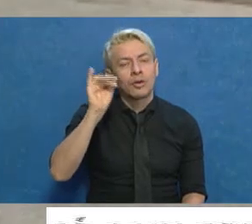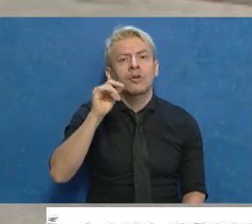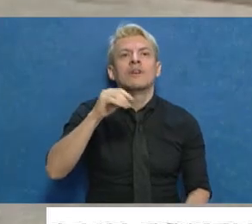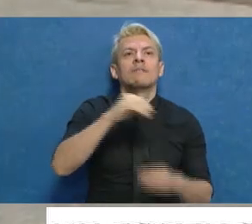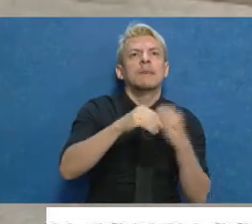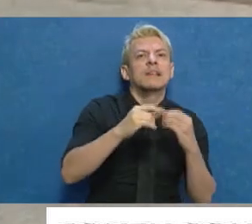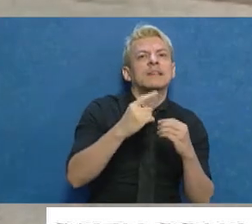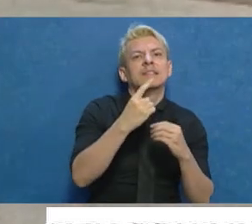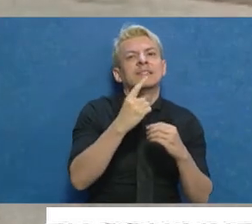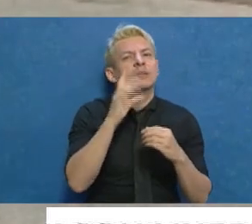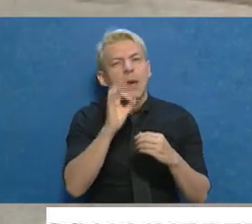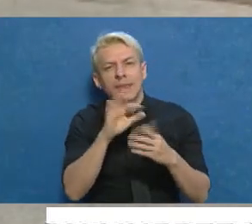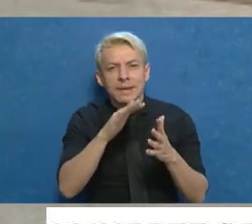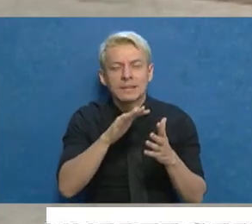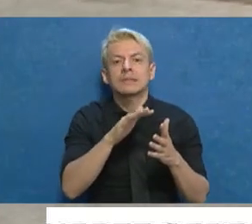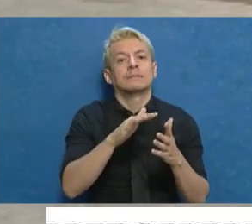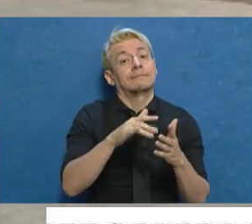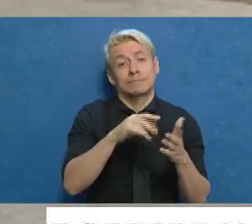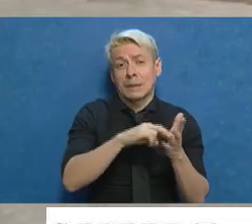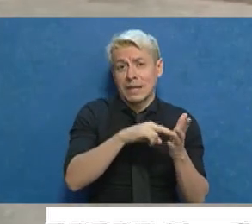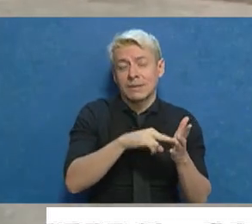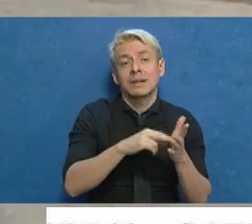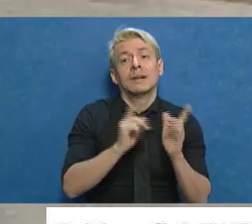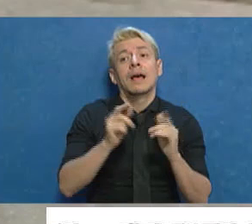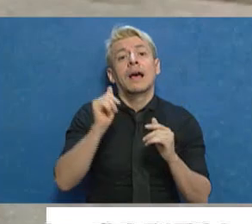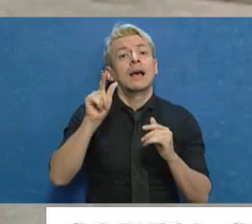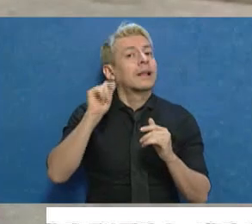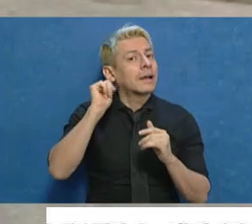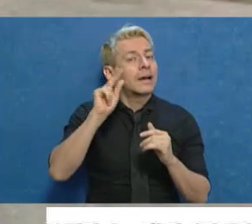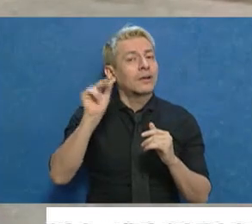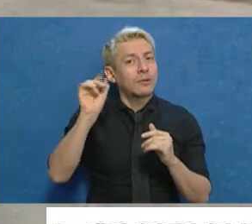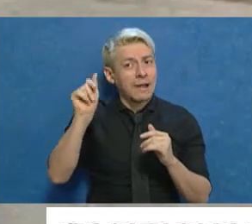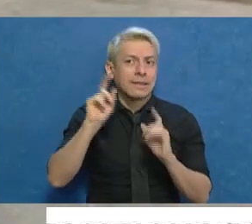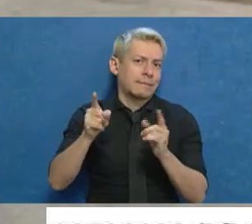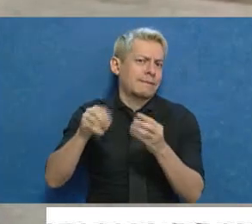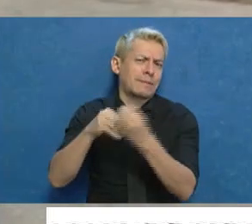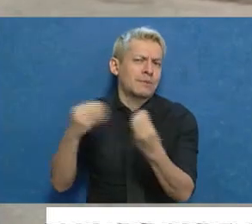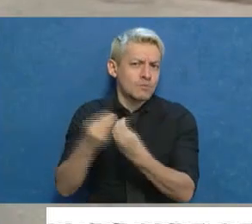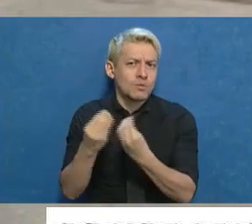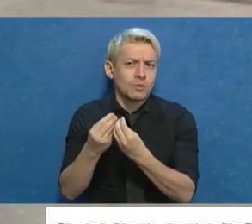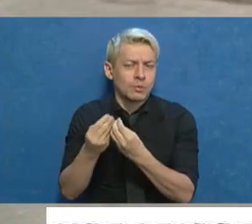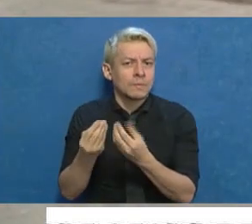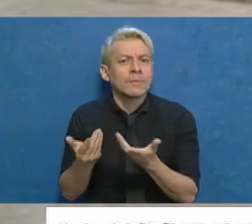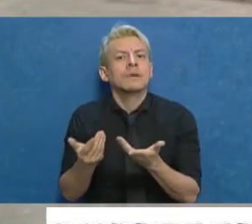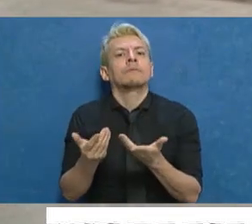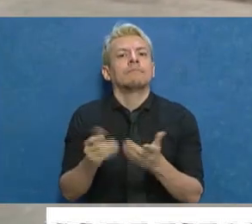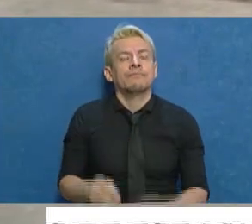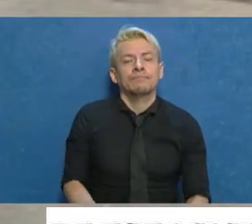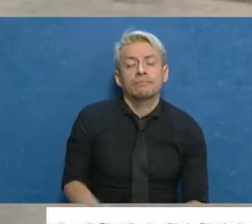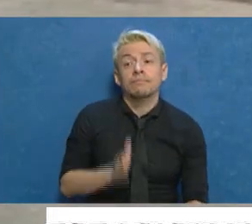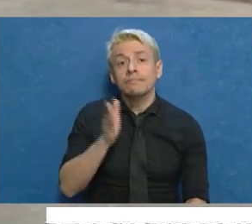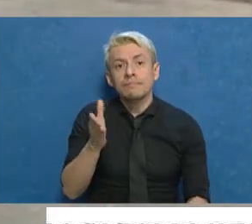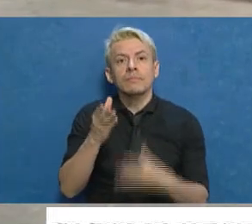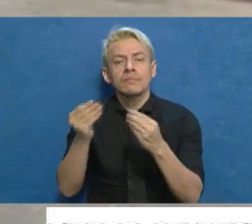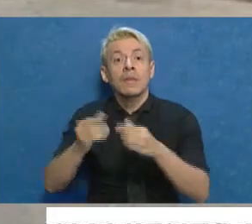En la zona de Garrobar, que nos vamos a dirigir ahora, aproximadamente tenemos otras 500 familias. Así que no solamente la caída de árboles, no solamente la parte de las